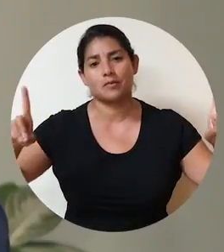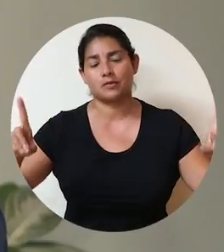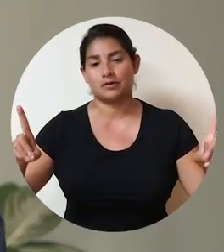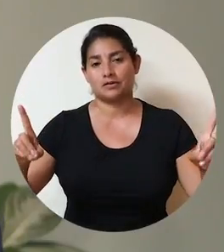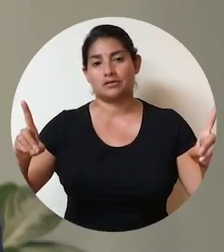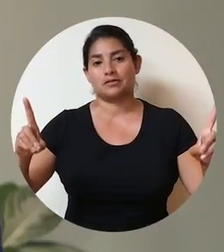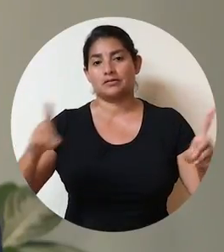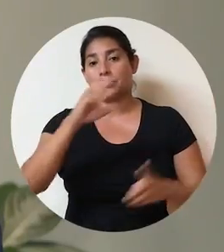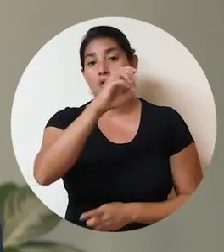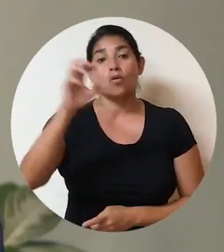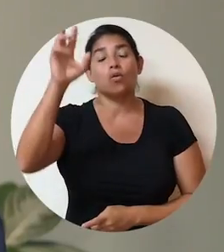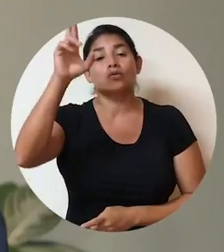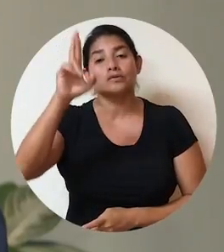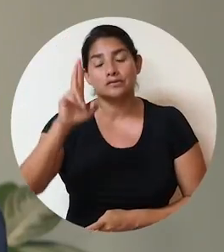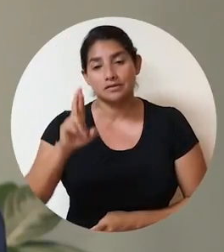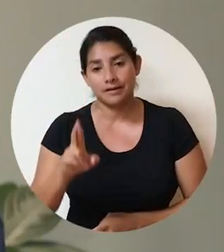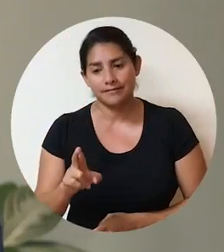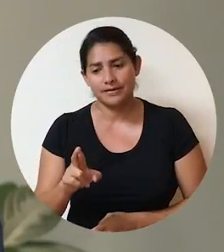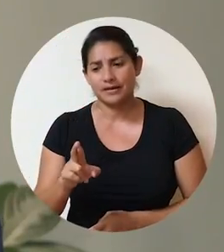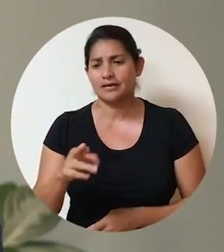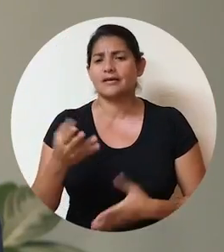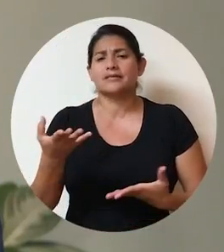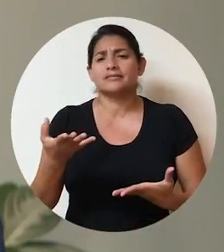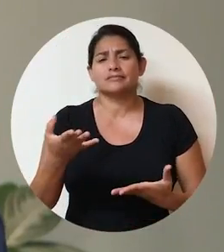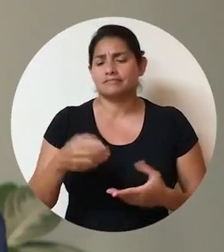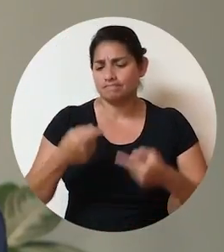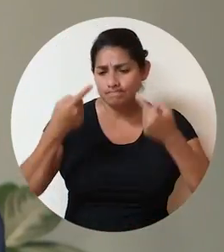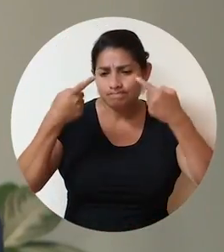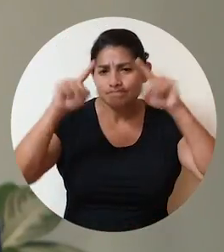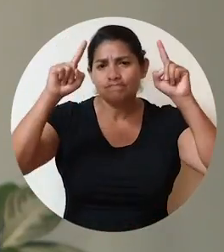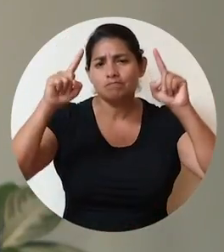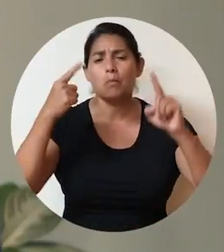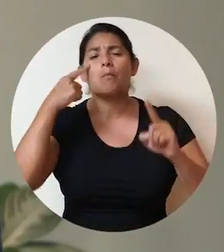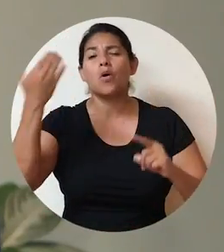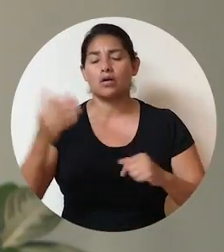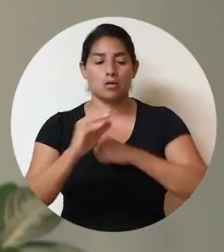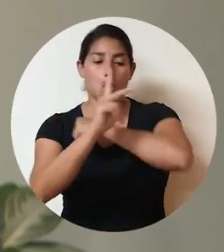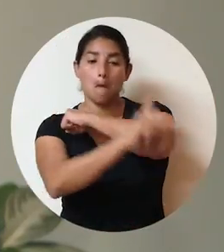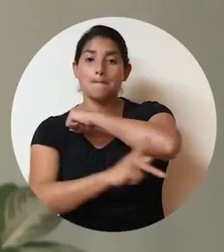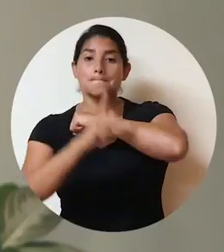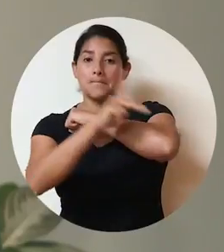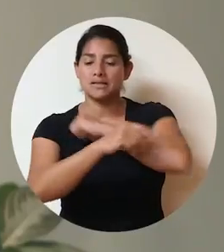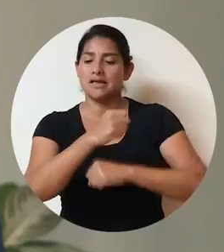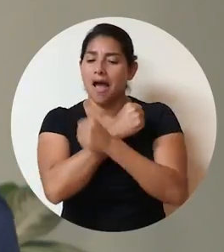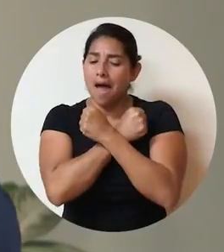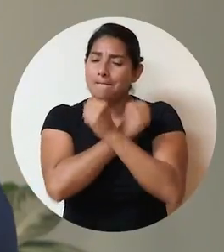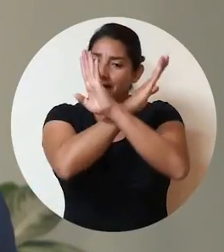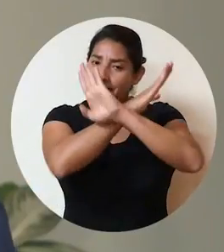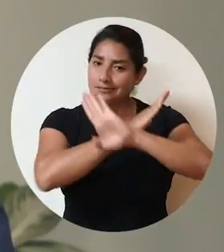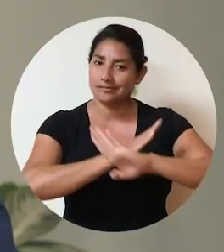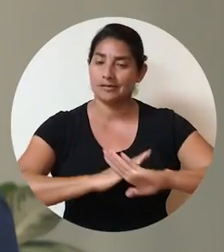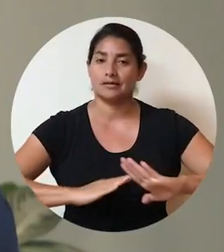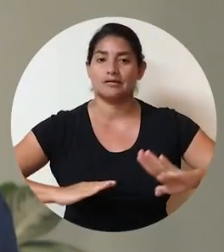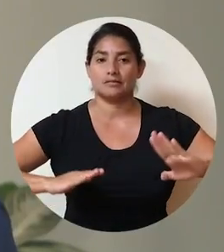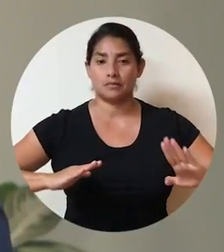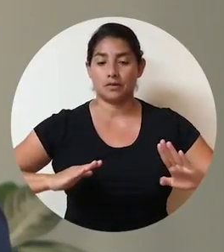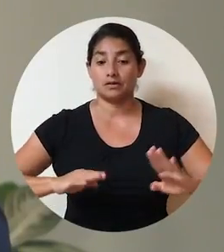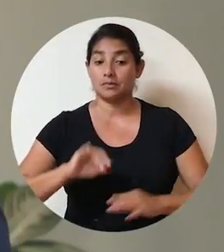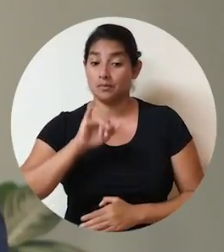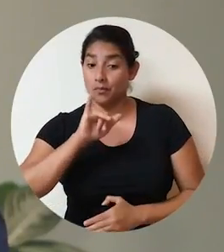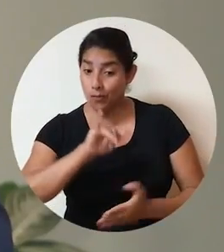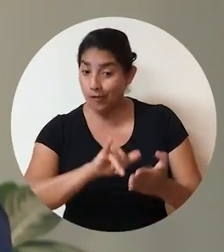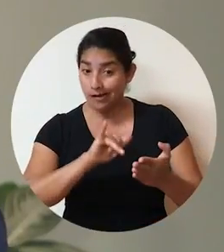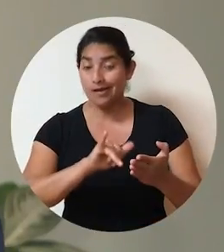vida democrática, Costa Rica se ha destacado por ser un país amante de la